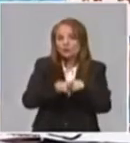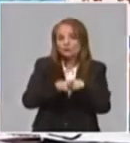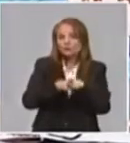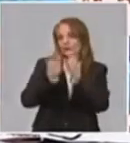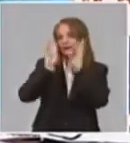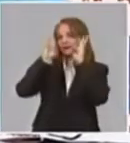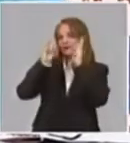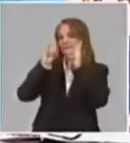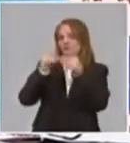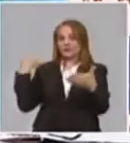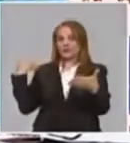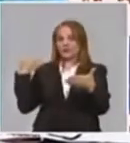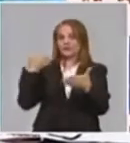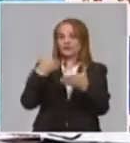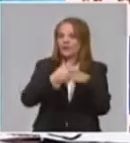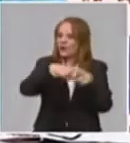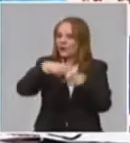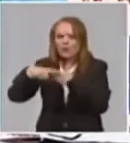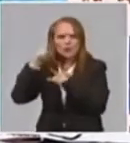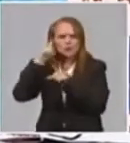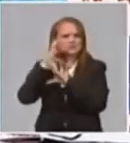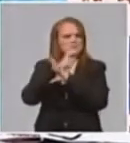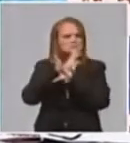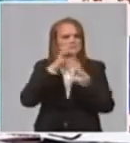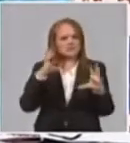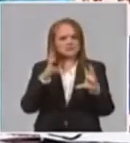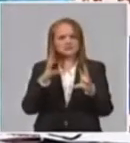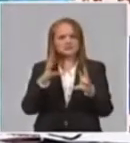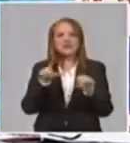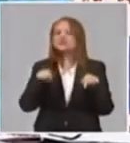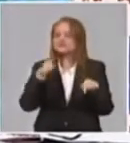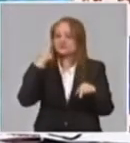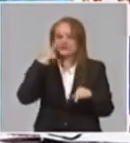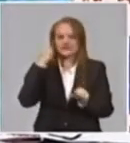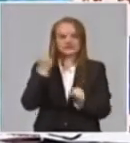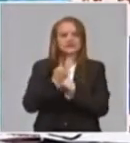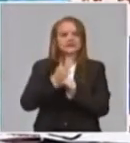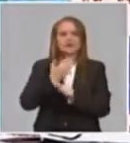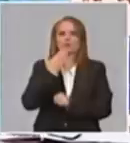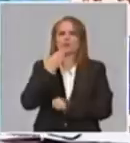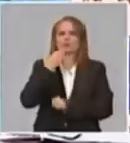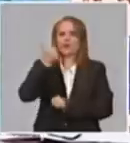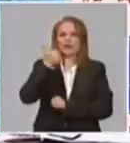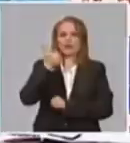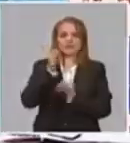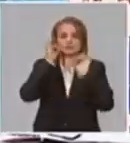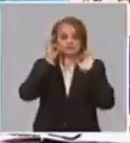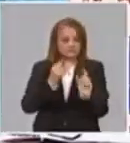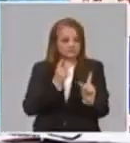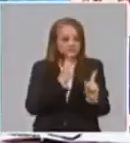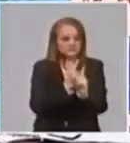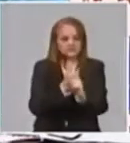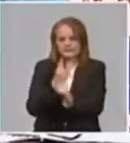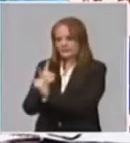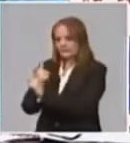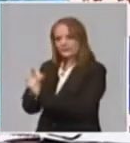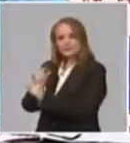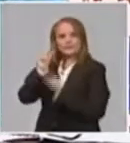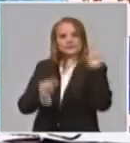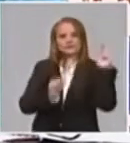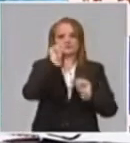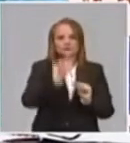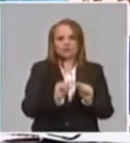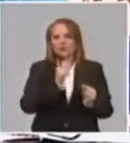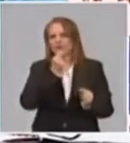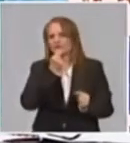resultados que van obteniendo las demás, están haciendo su labor con las personas directamente, con los ancianos, con los